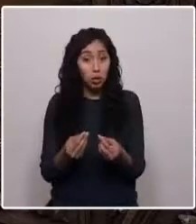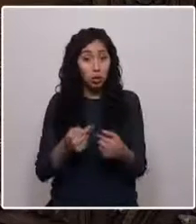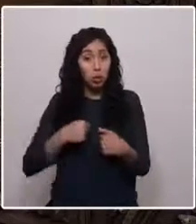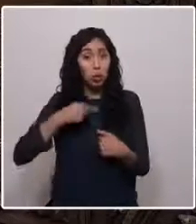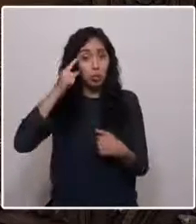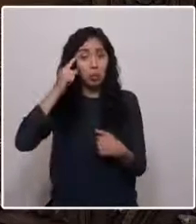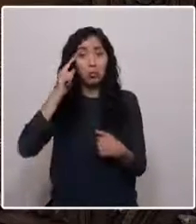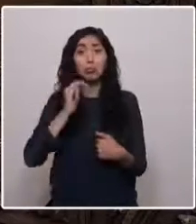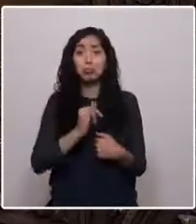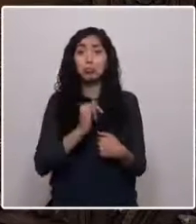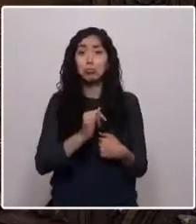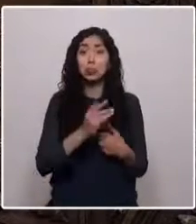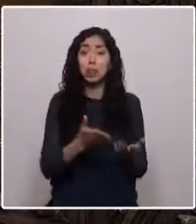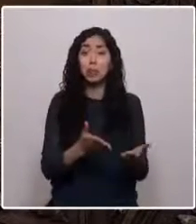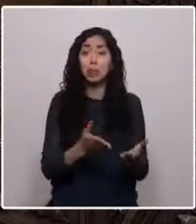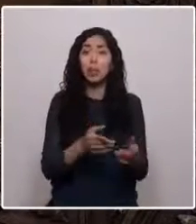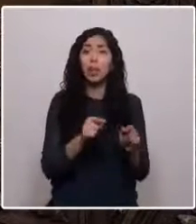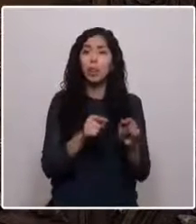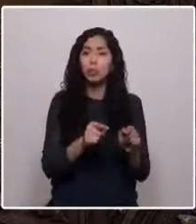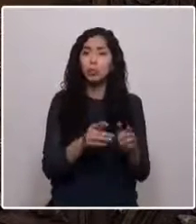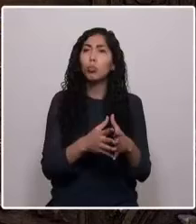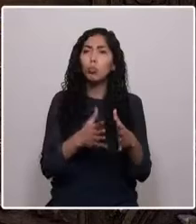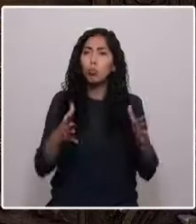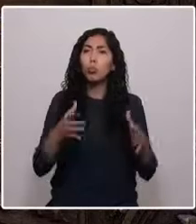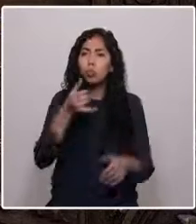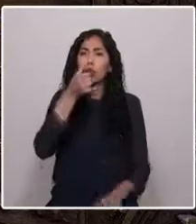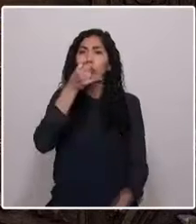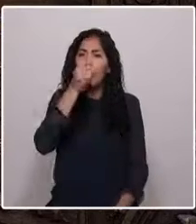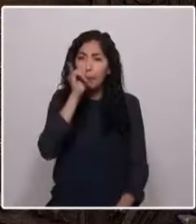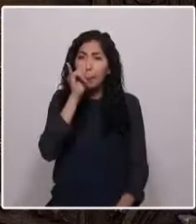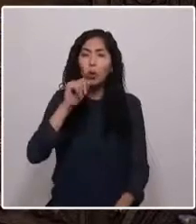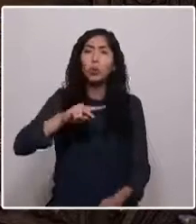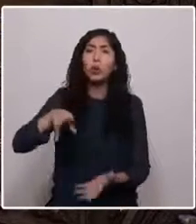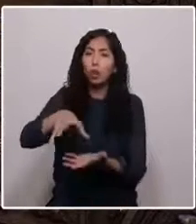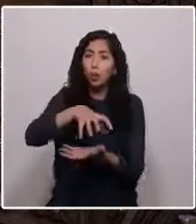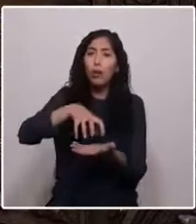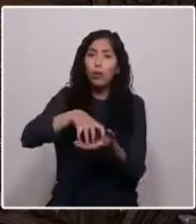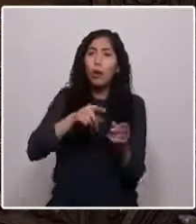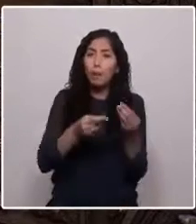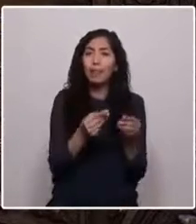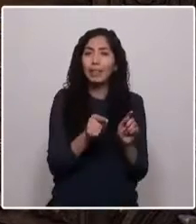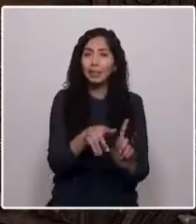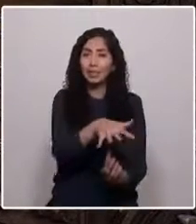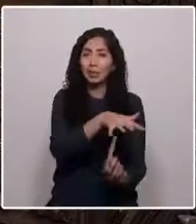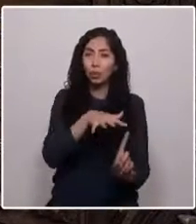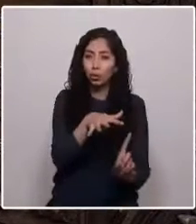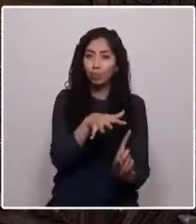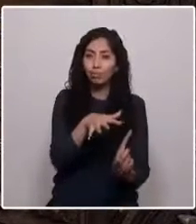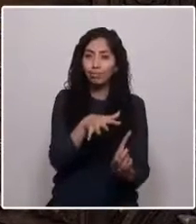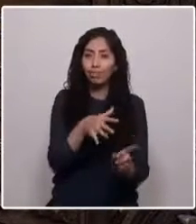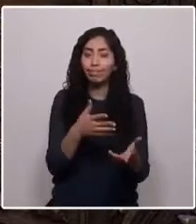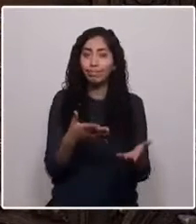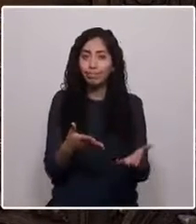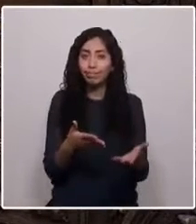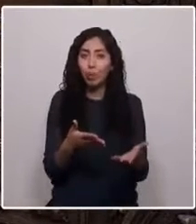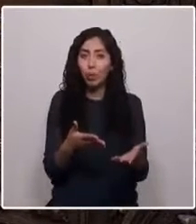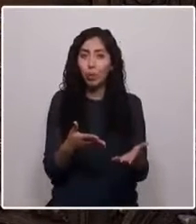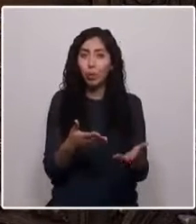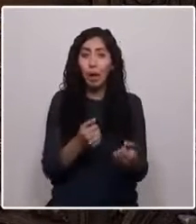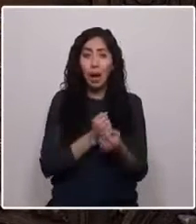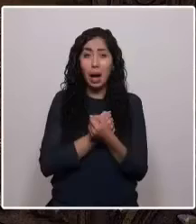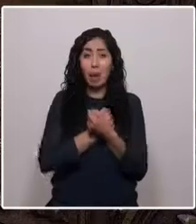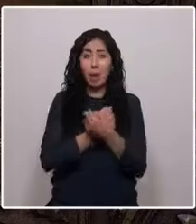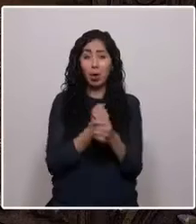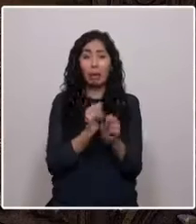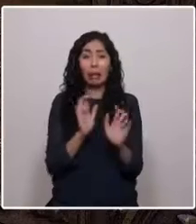y creo que sucedió durante mucho tiempo en nuestro pueblo y su soberanía. Un amor trágico, un amor a la